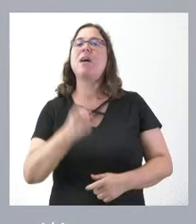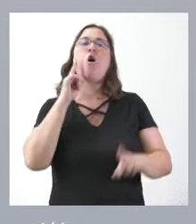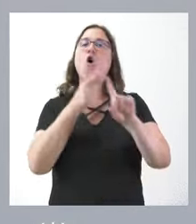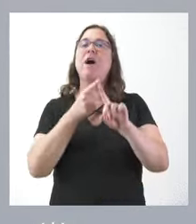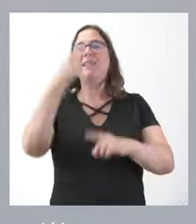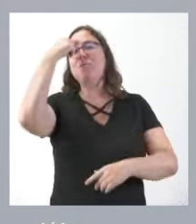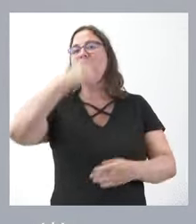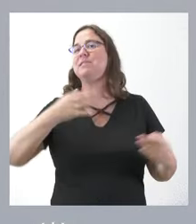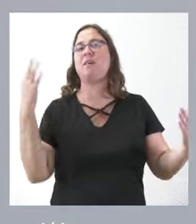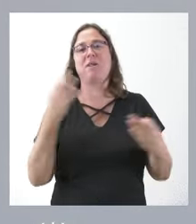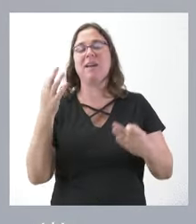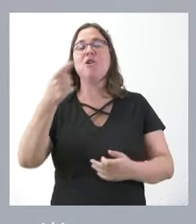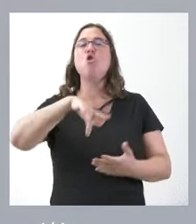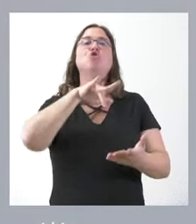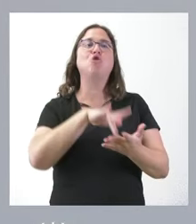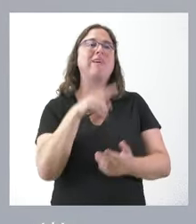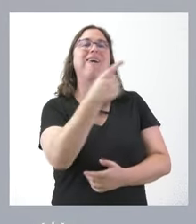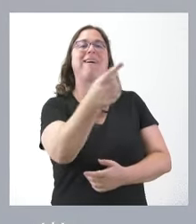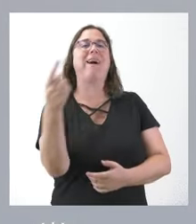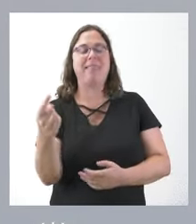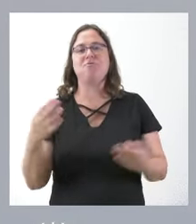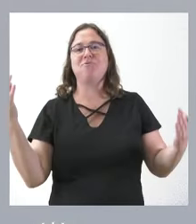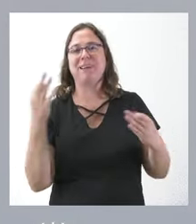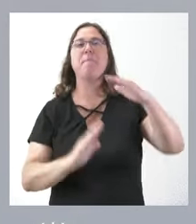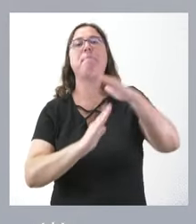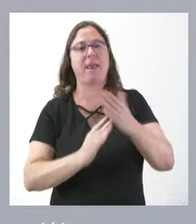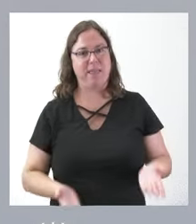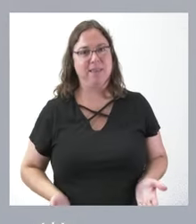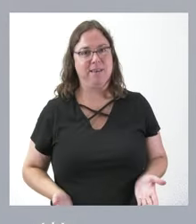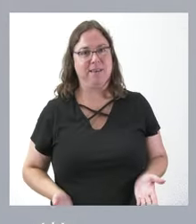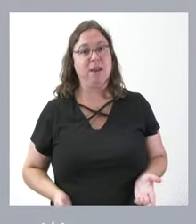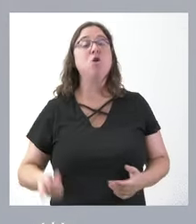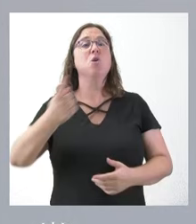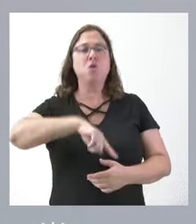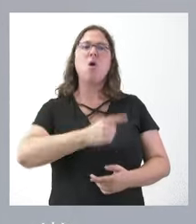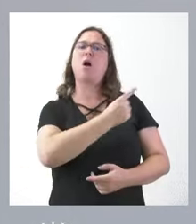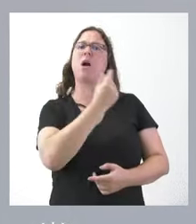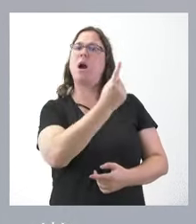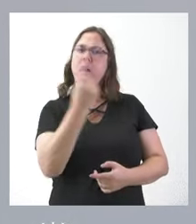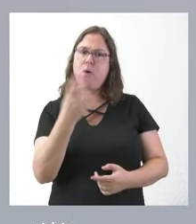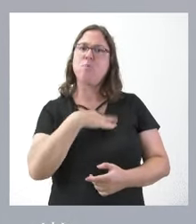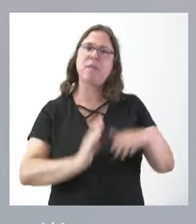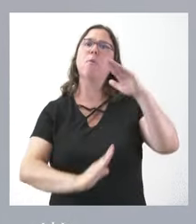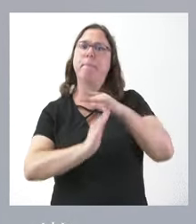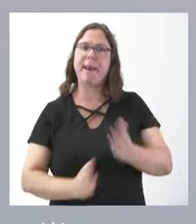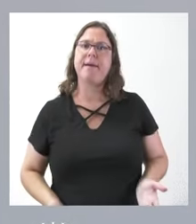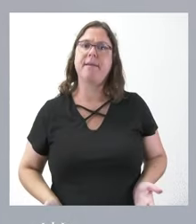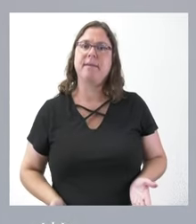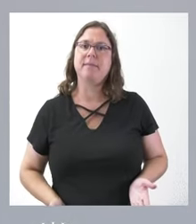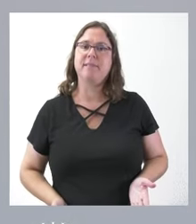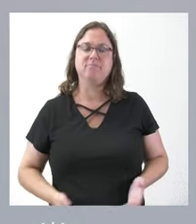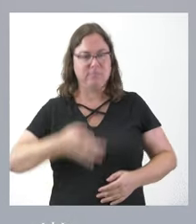decir qué podemos hacer cada uno de nosotros para pararlo. Y está en la mano de cada uno de nosotros pararlo. Yo estoy convencido